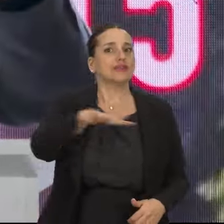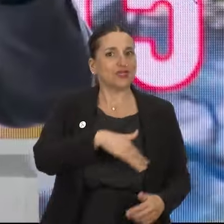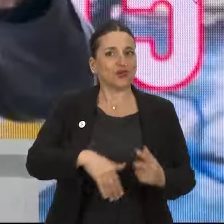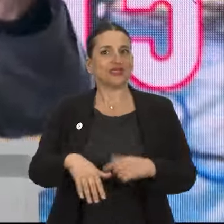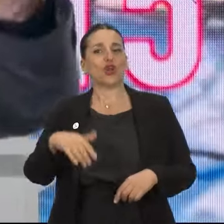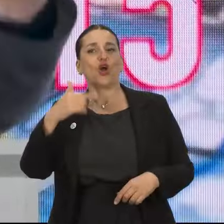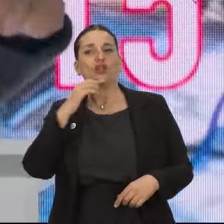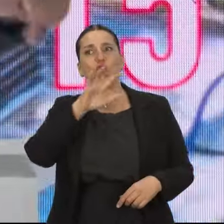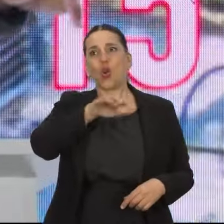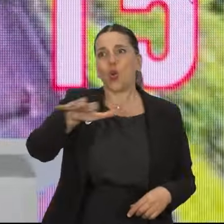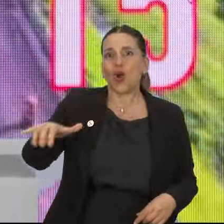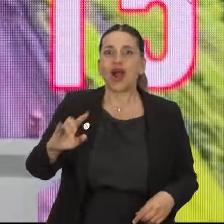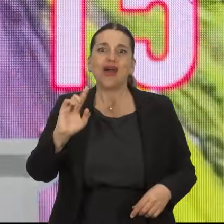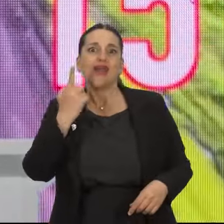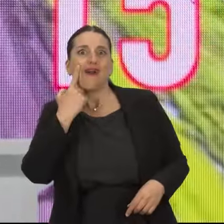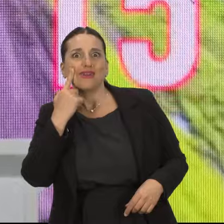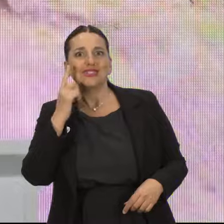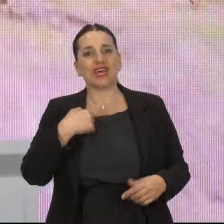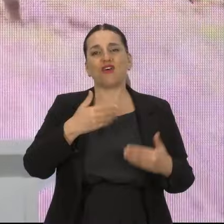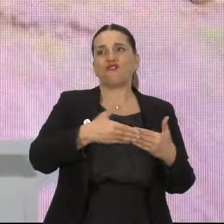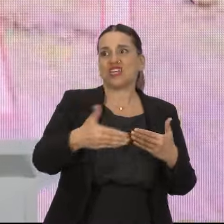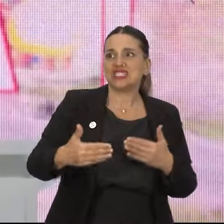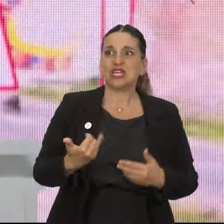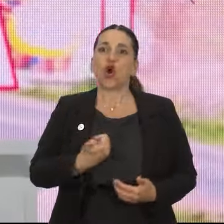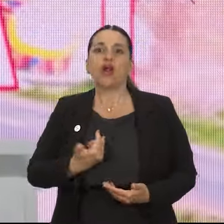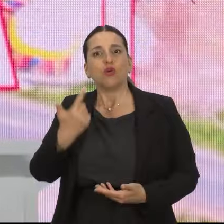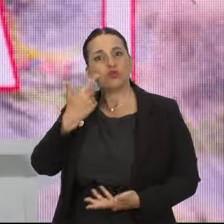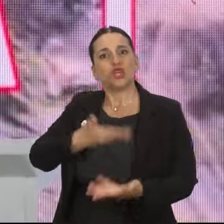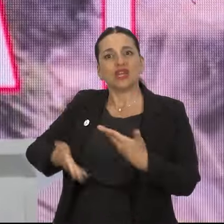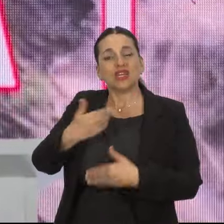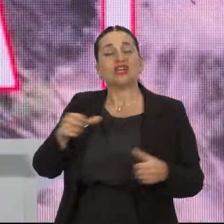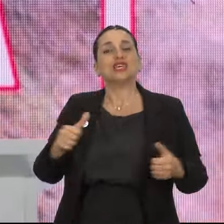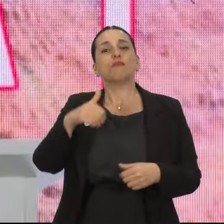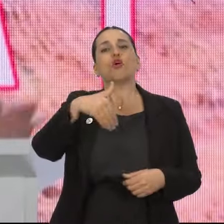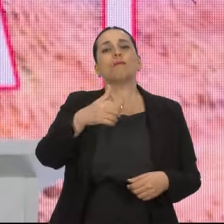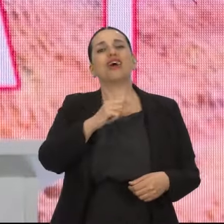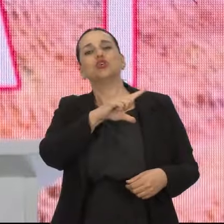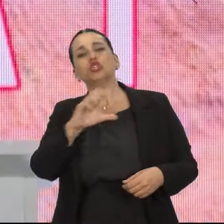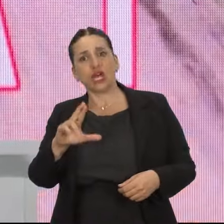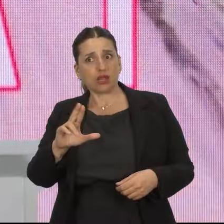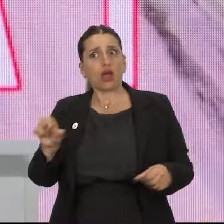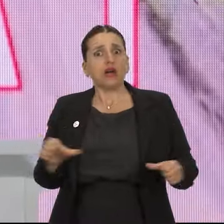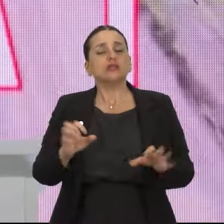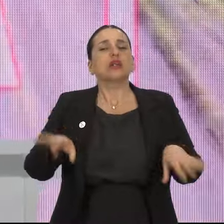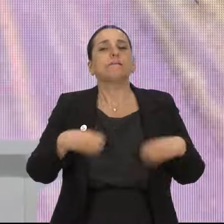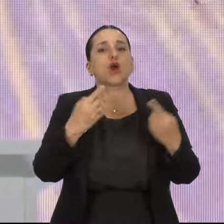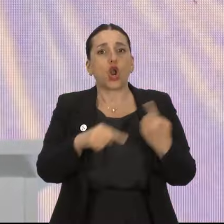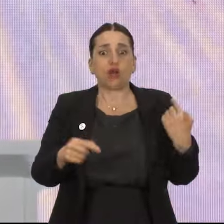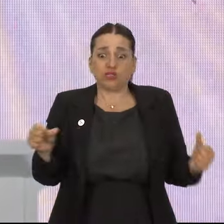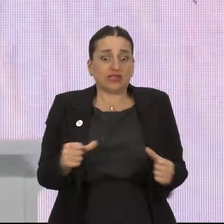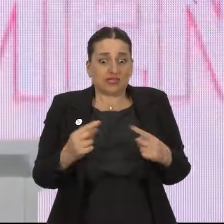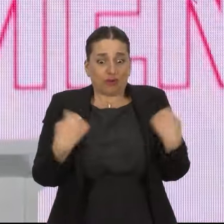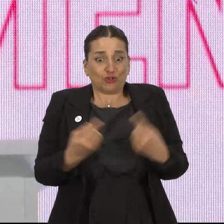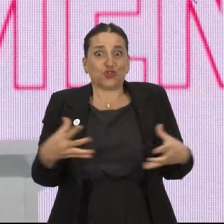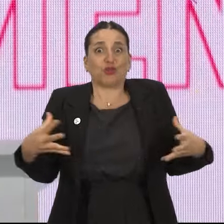Masoyer, segundo tiene que venir, escuchar a los vecinos y tercero hacer las cosas mejor por Masoyer de lo que le hicimos nosotros. de